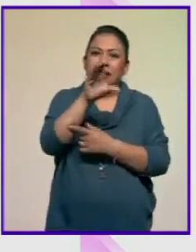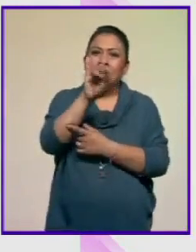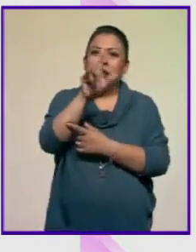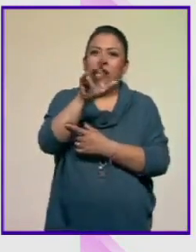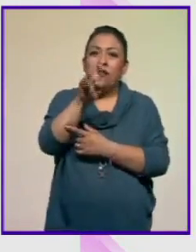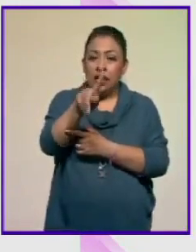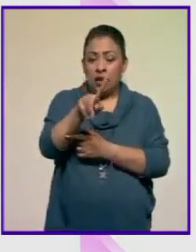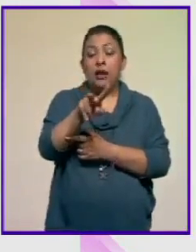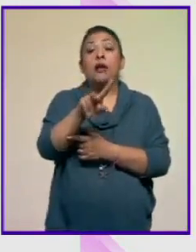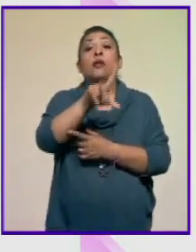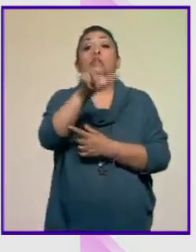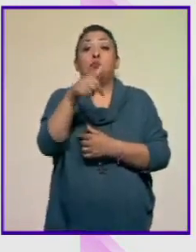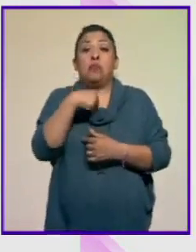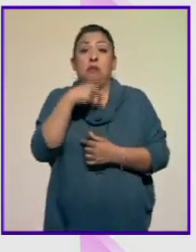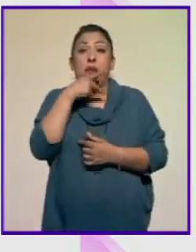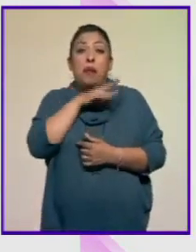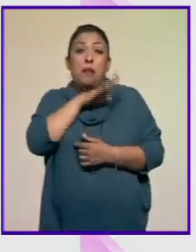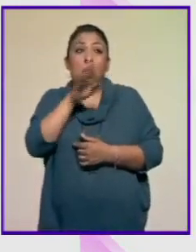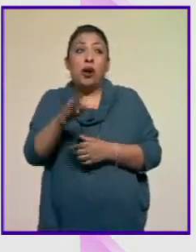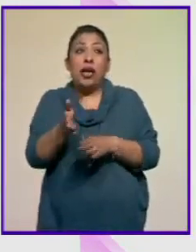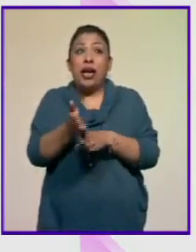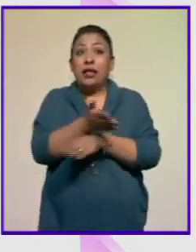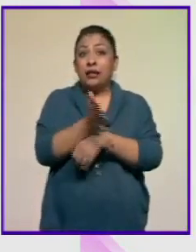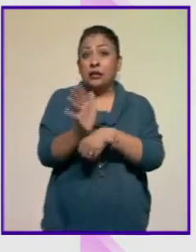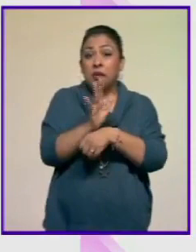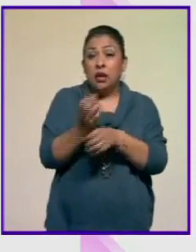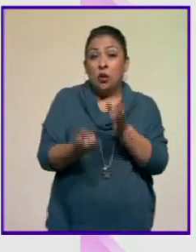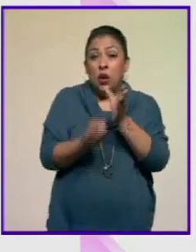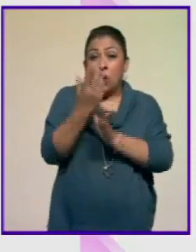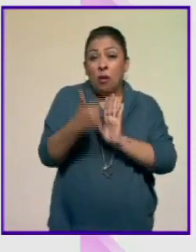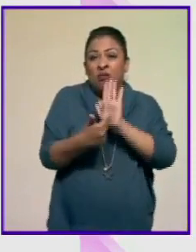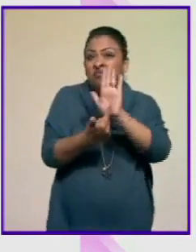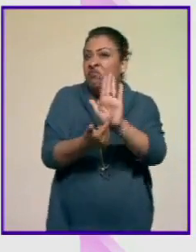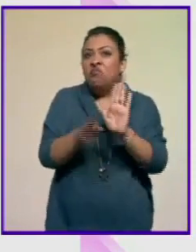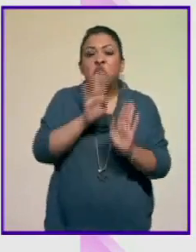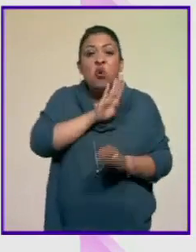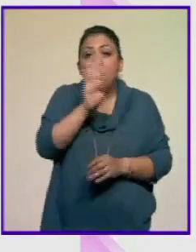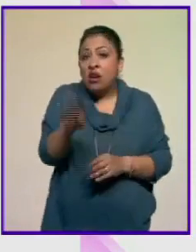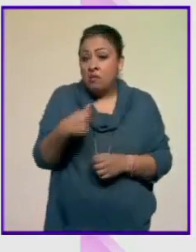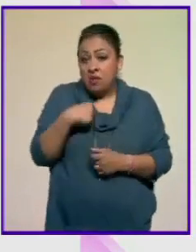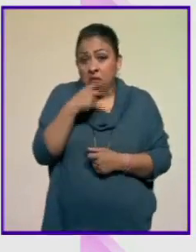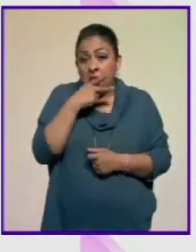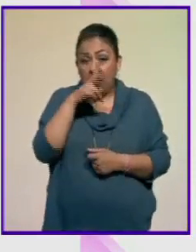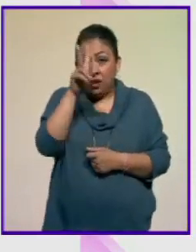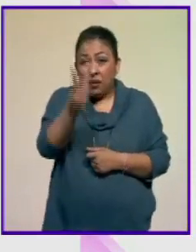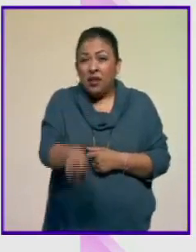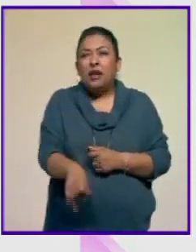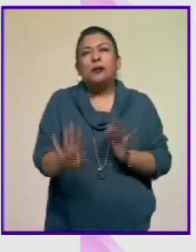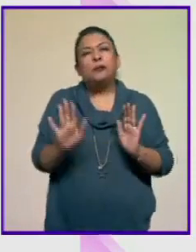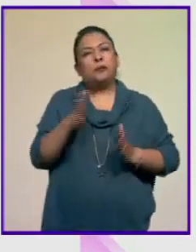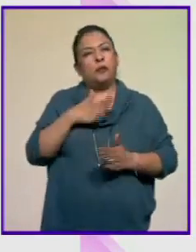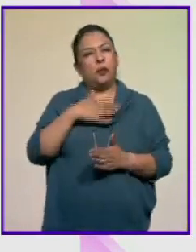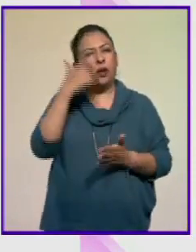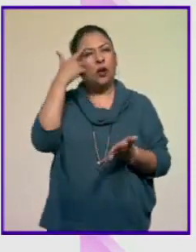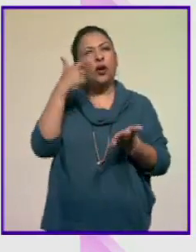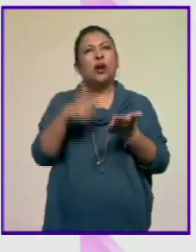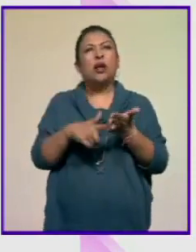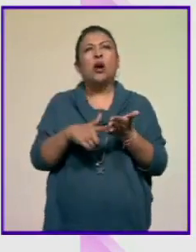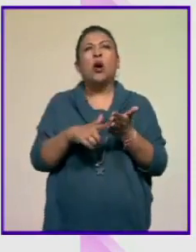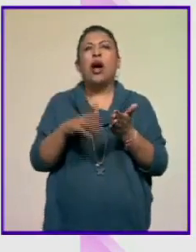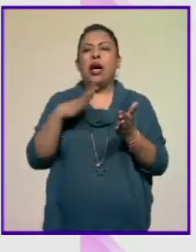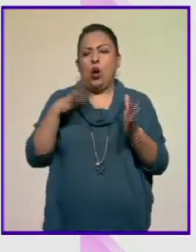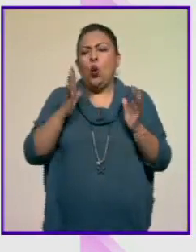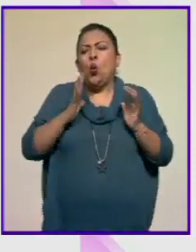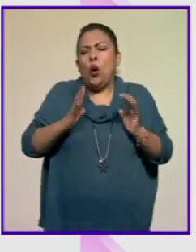mi padre murió antes de que la película se estrenara. Y murió en realidad, yo creo que de una cuestión